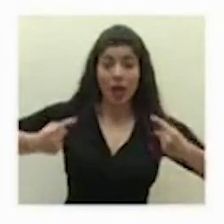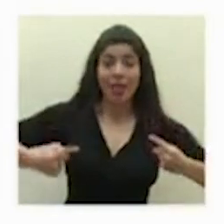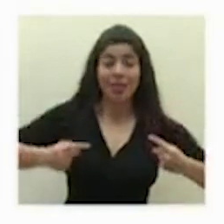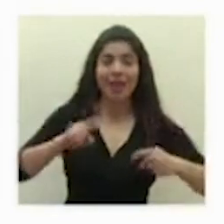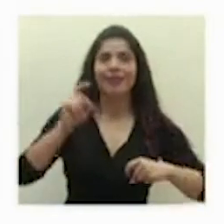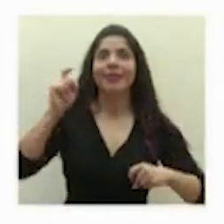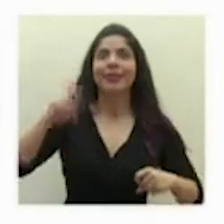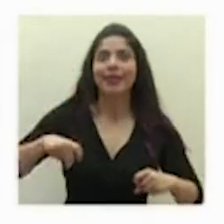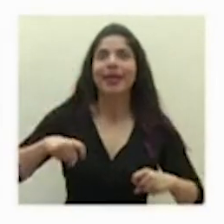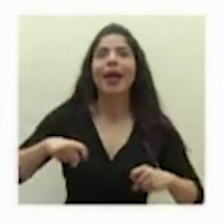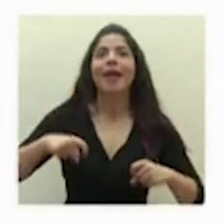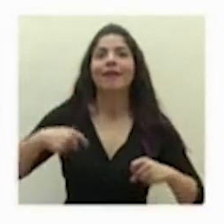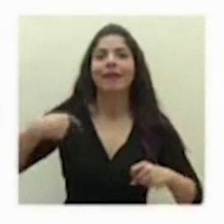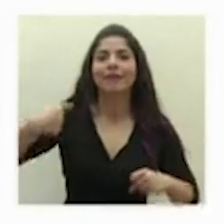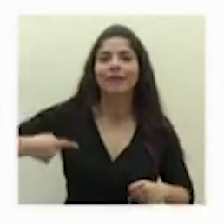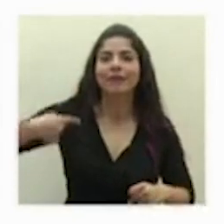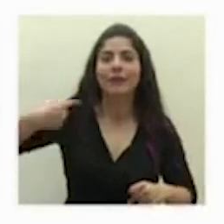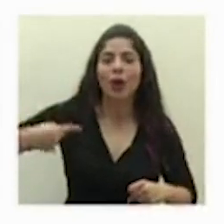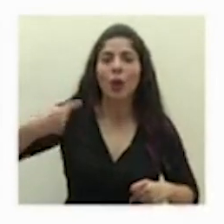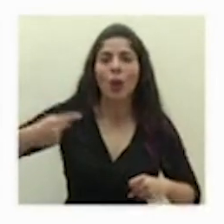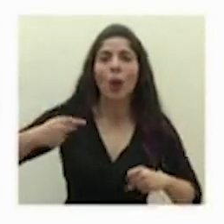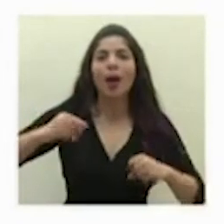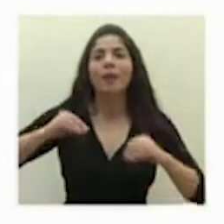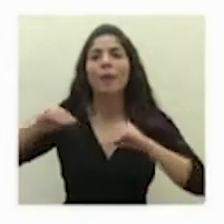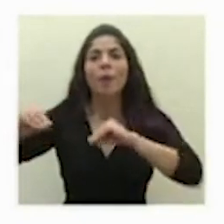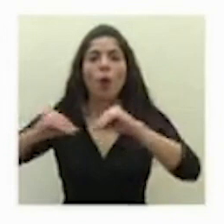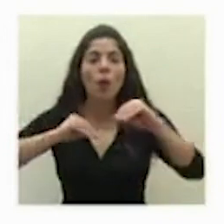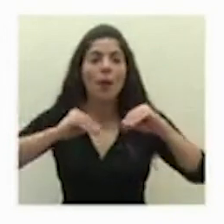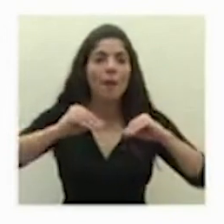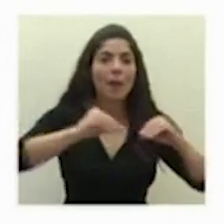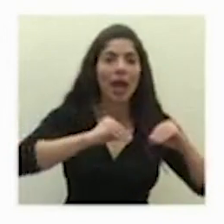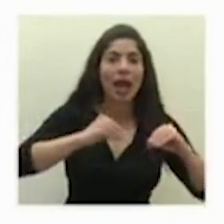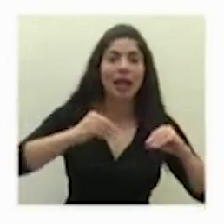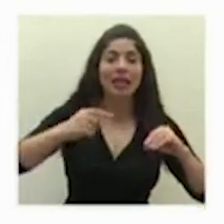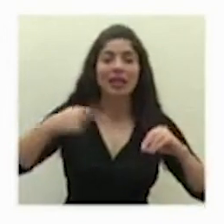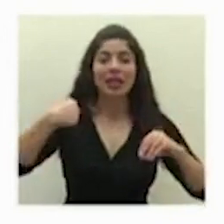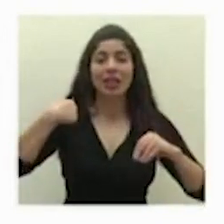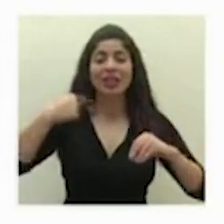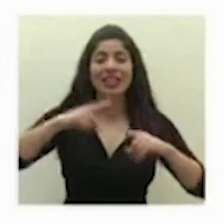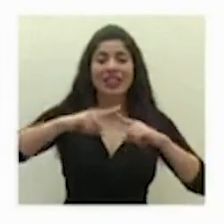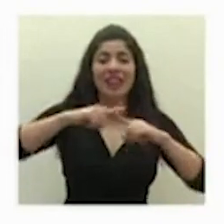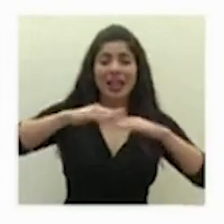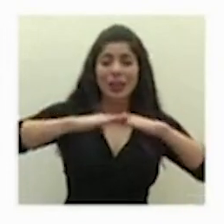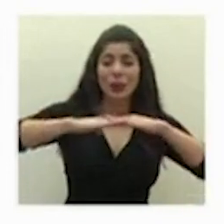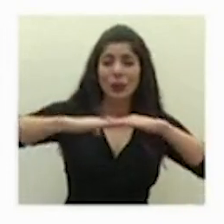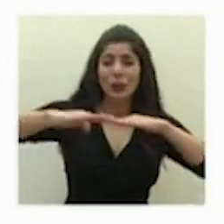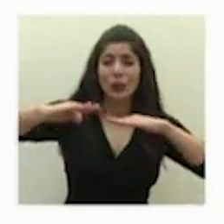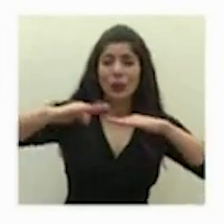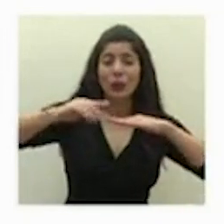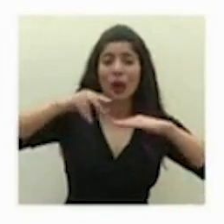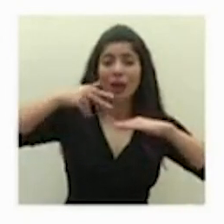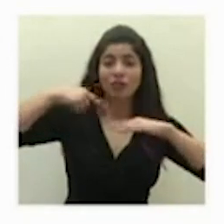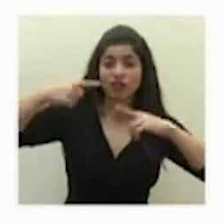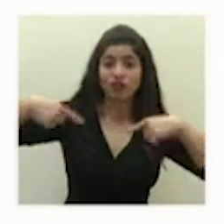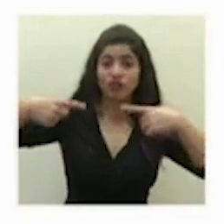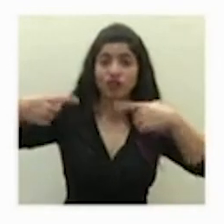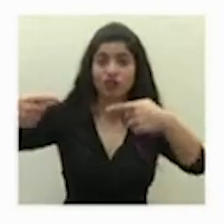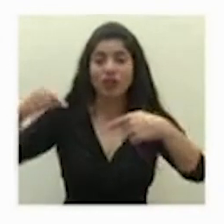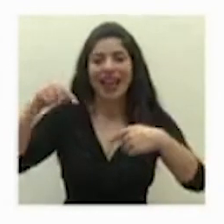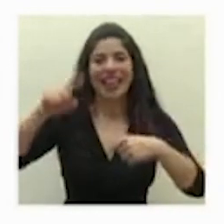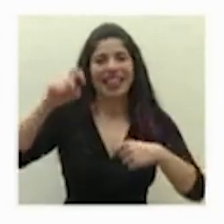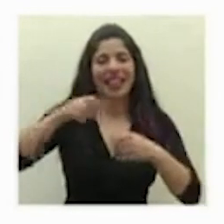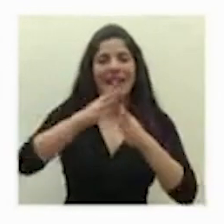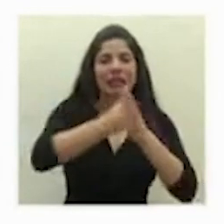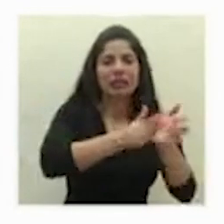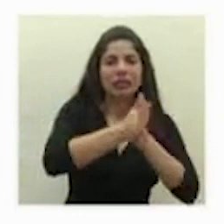deben estar en constante movimiento y ellas pasan por superficies deben redoblar sus esfuerzos en el